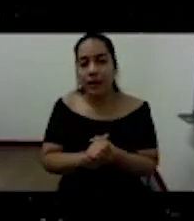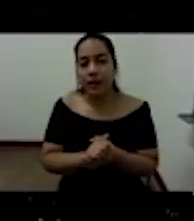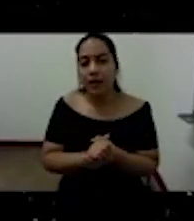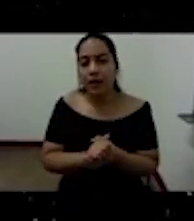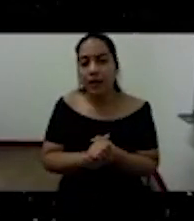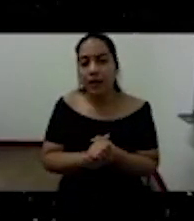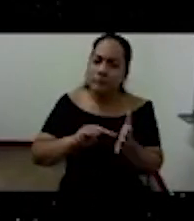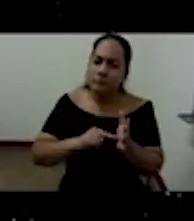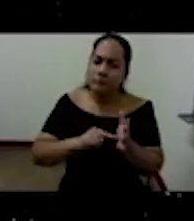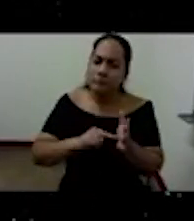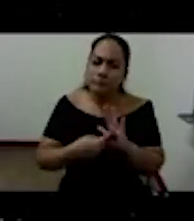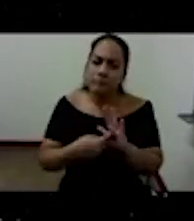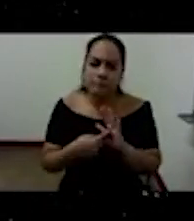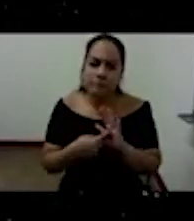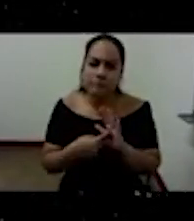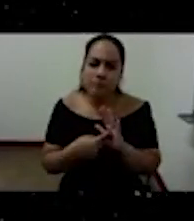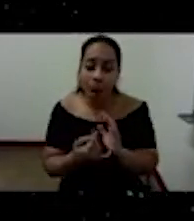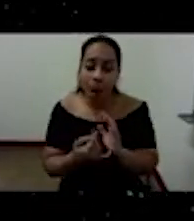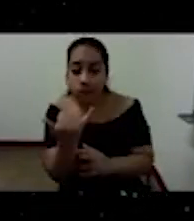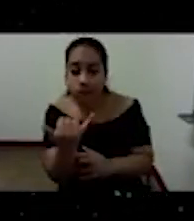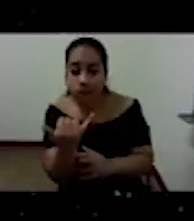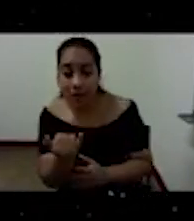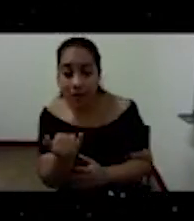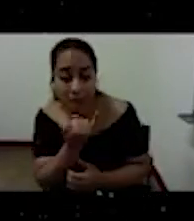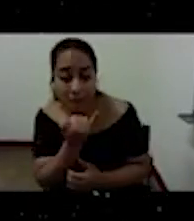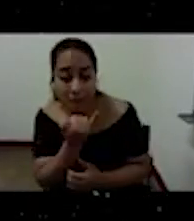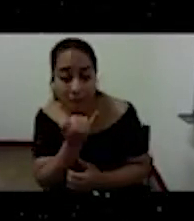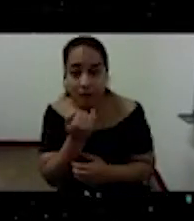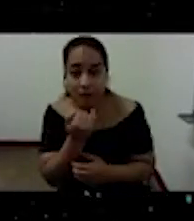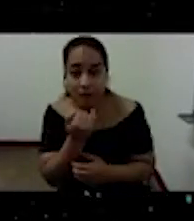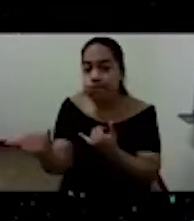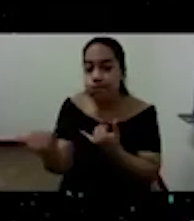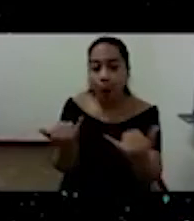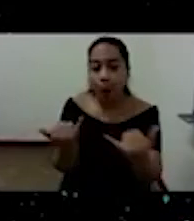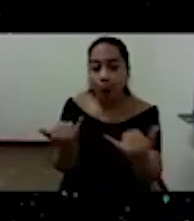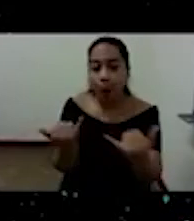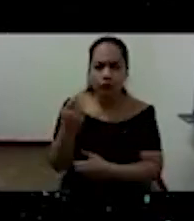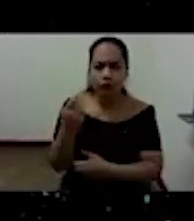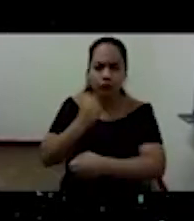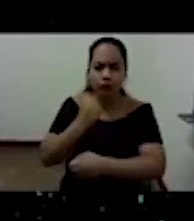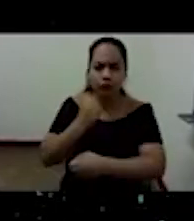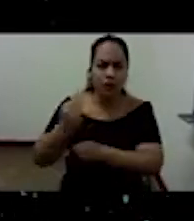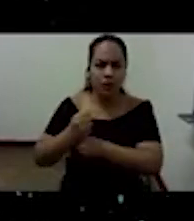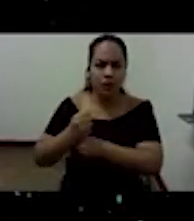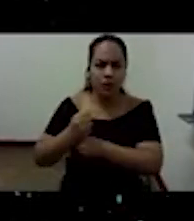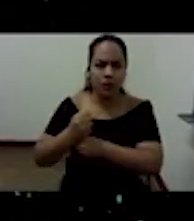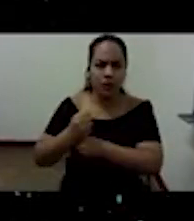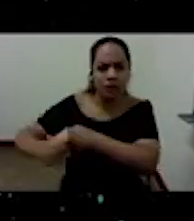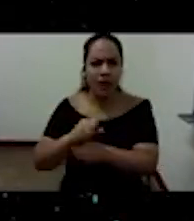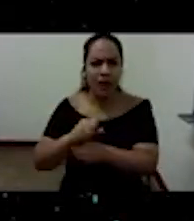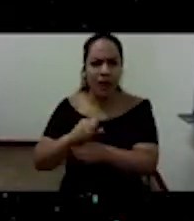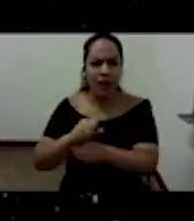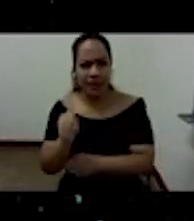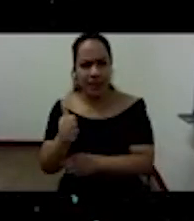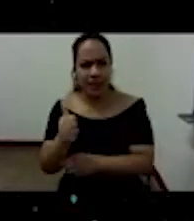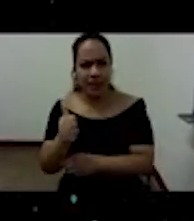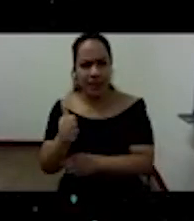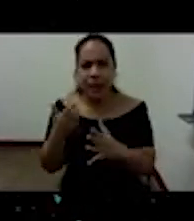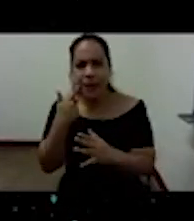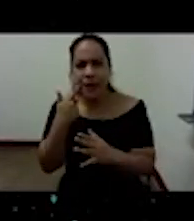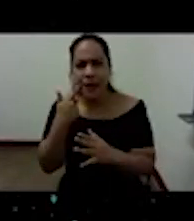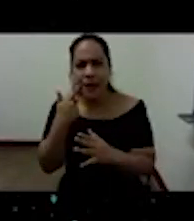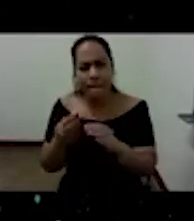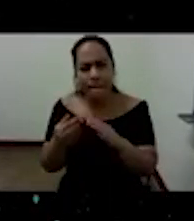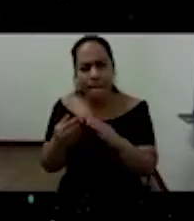está pasando en las últimas décadas y que precipita